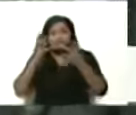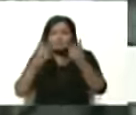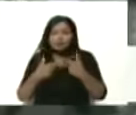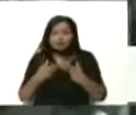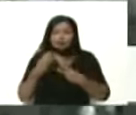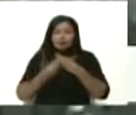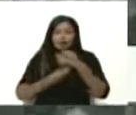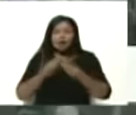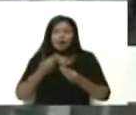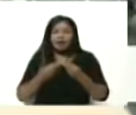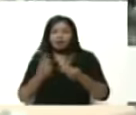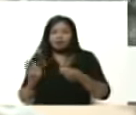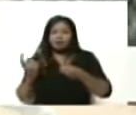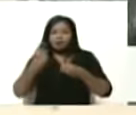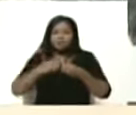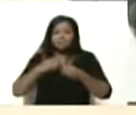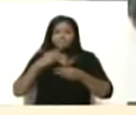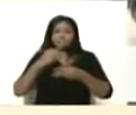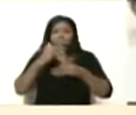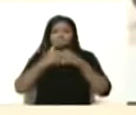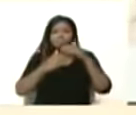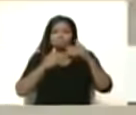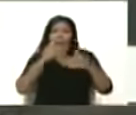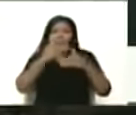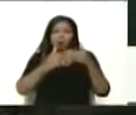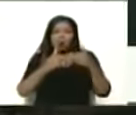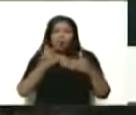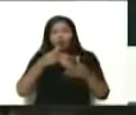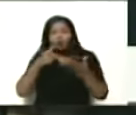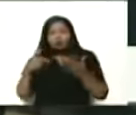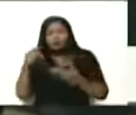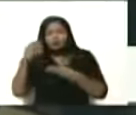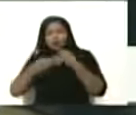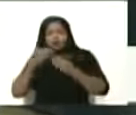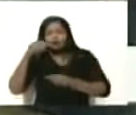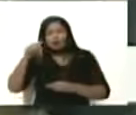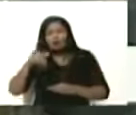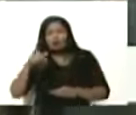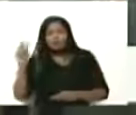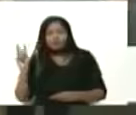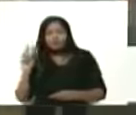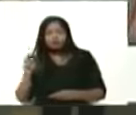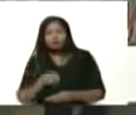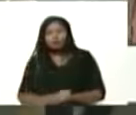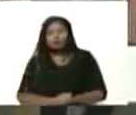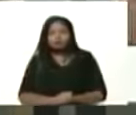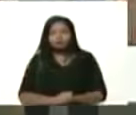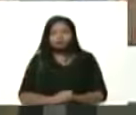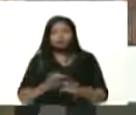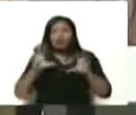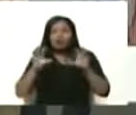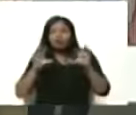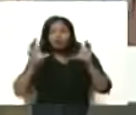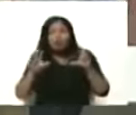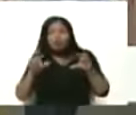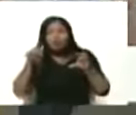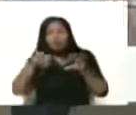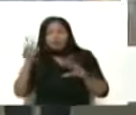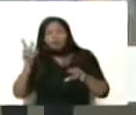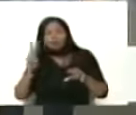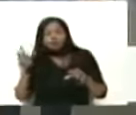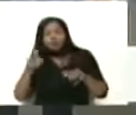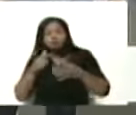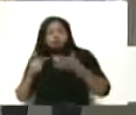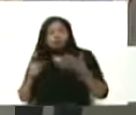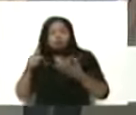también incorpore de forma progresiva productos hechos en Venezuela que sean cauchos venezolanos faros venezolanos si